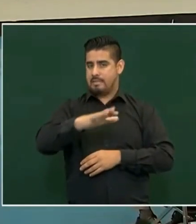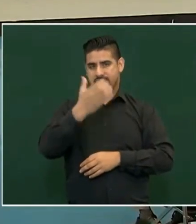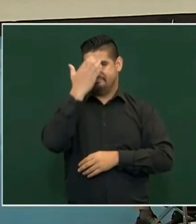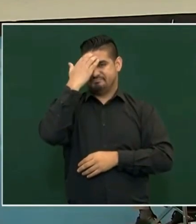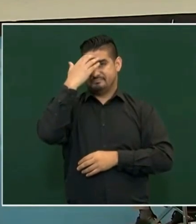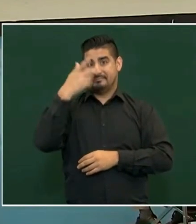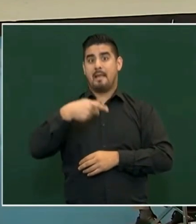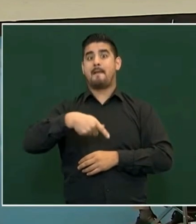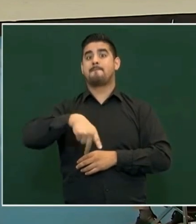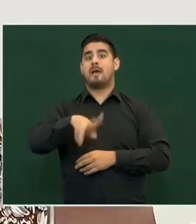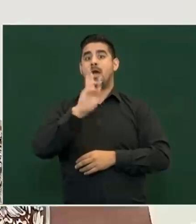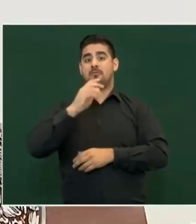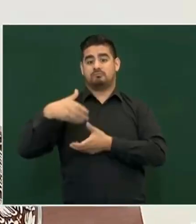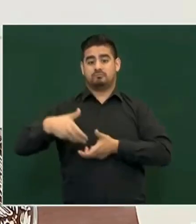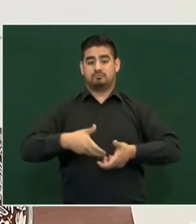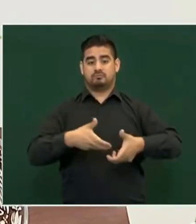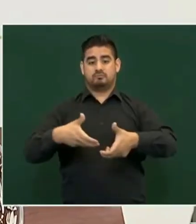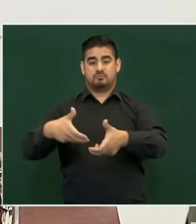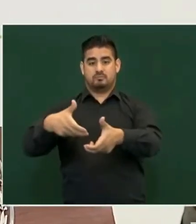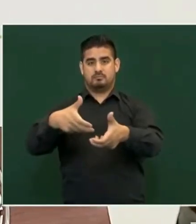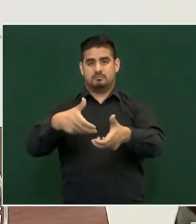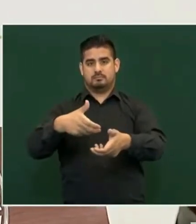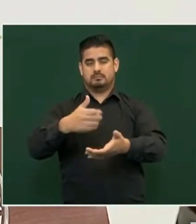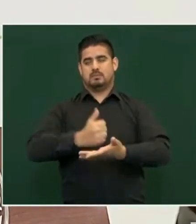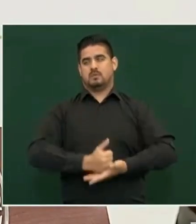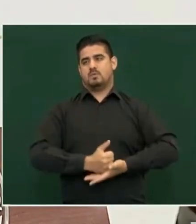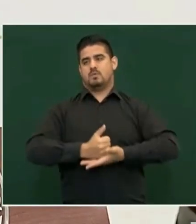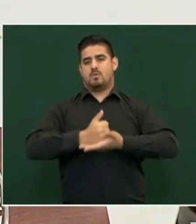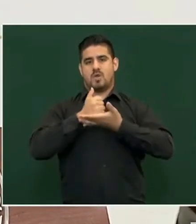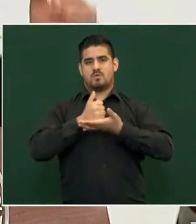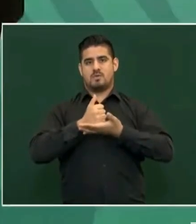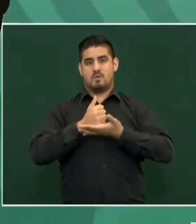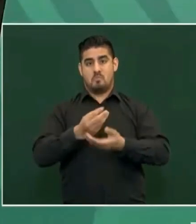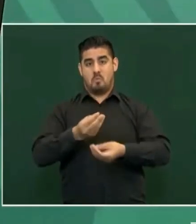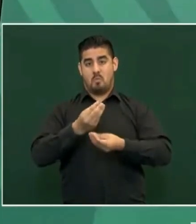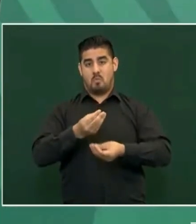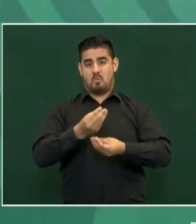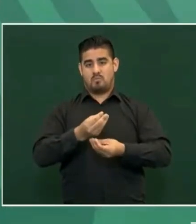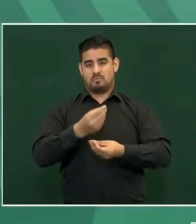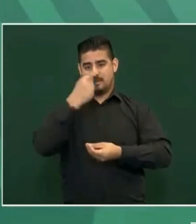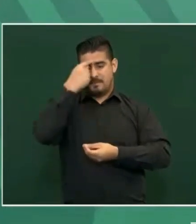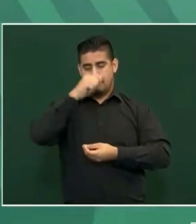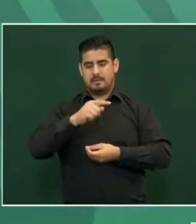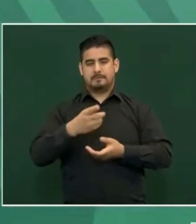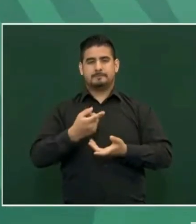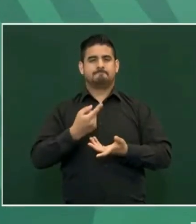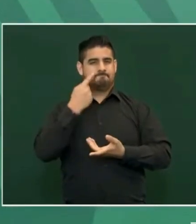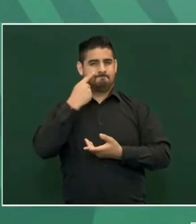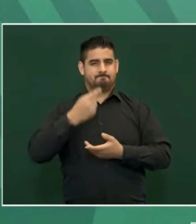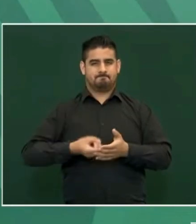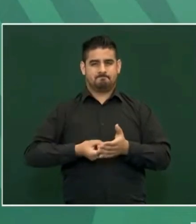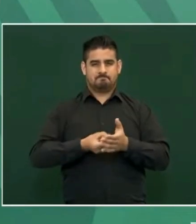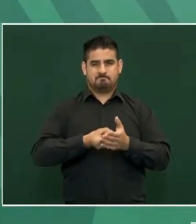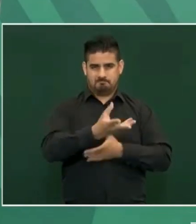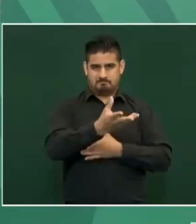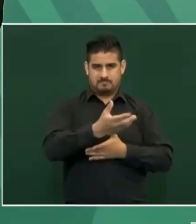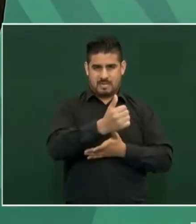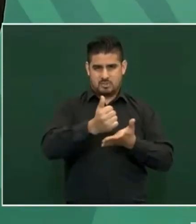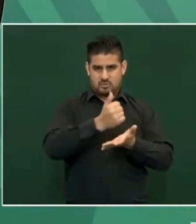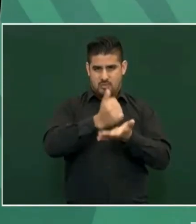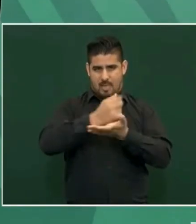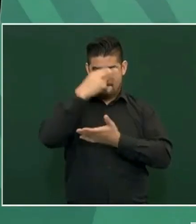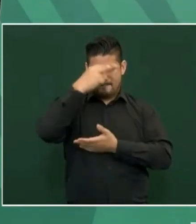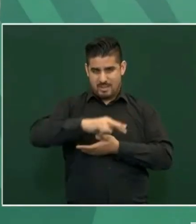Pero la vía nos va a permitir se sale de la ciudad de